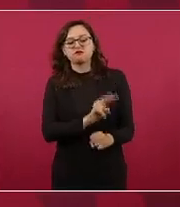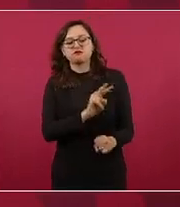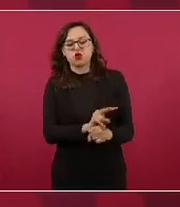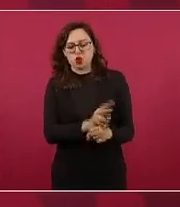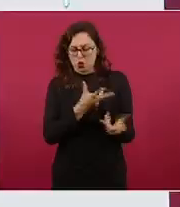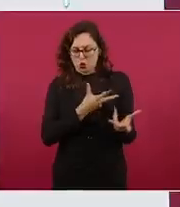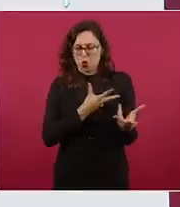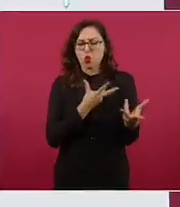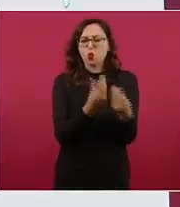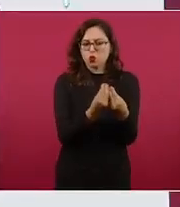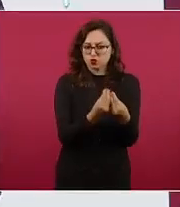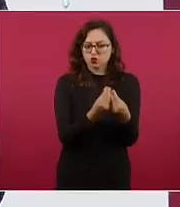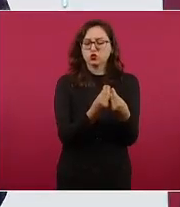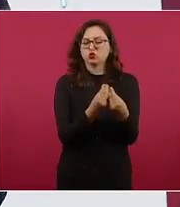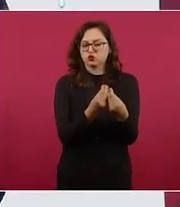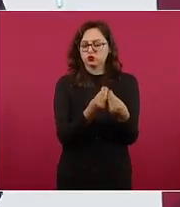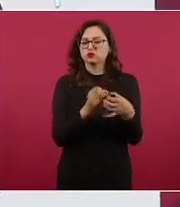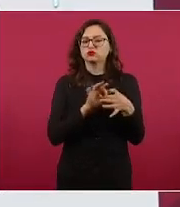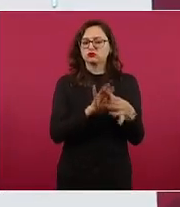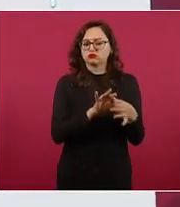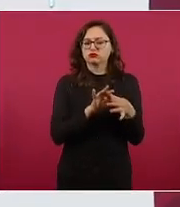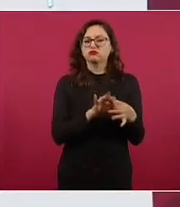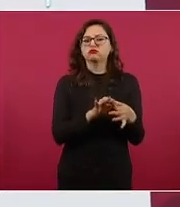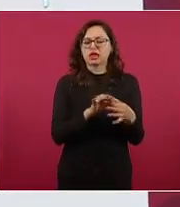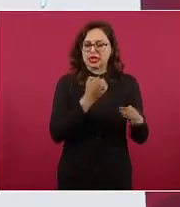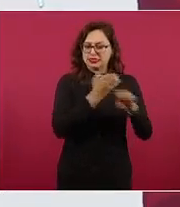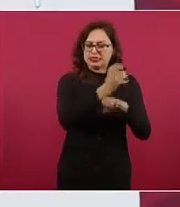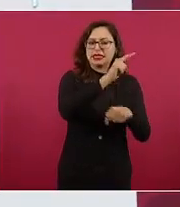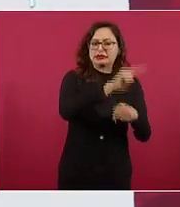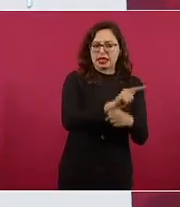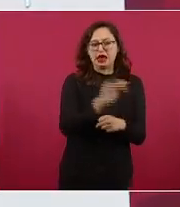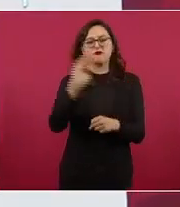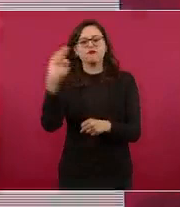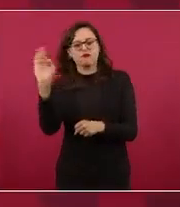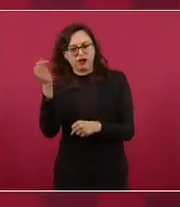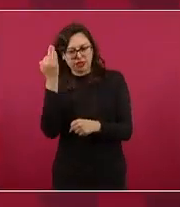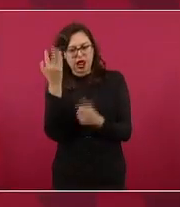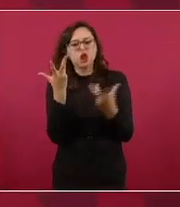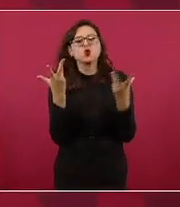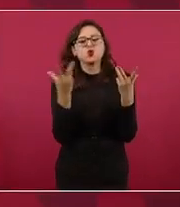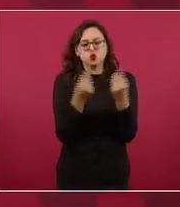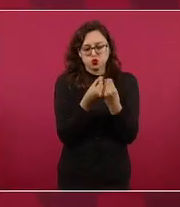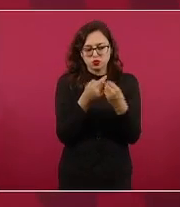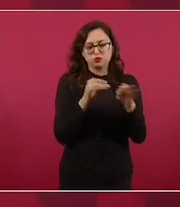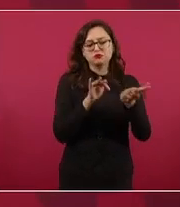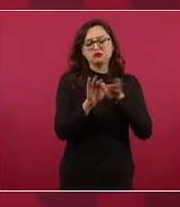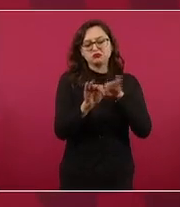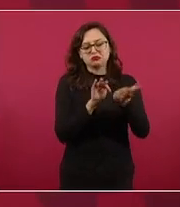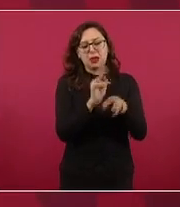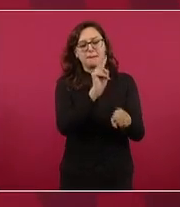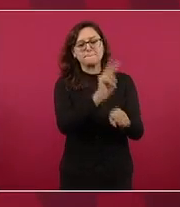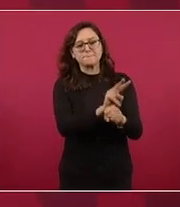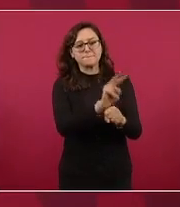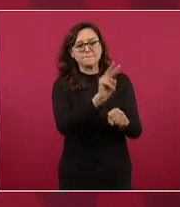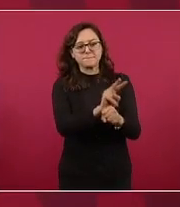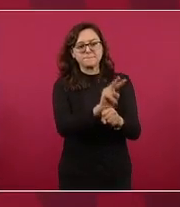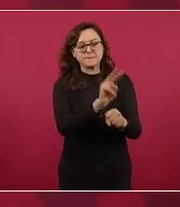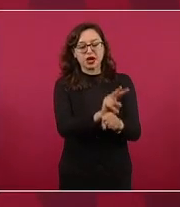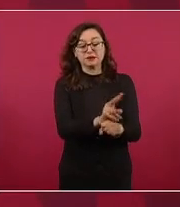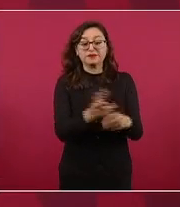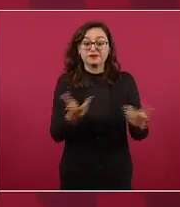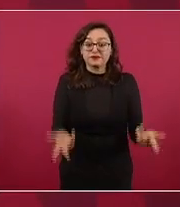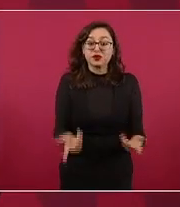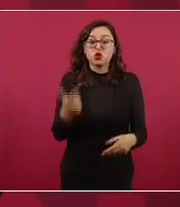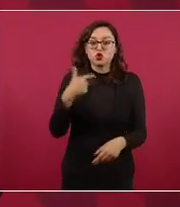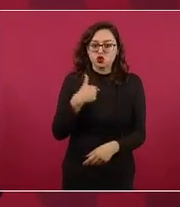autoridades estatales y yo me extendí contigo y